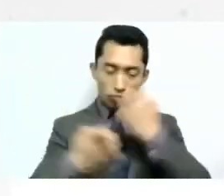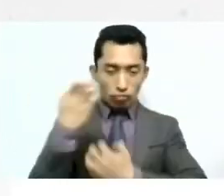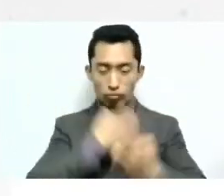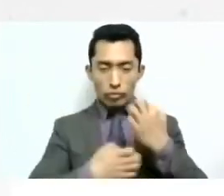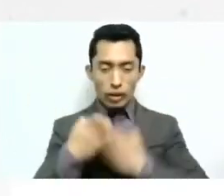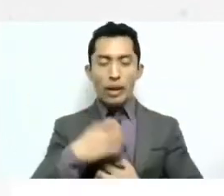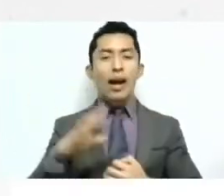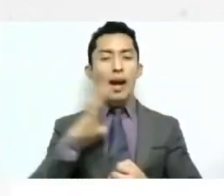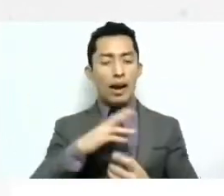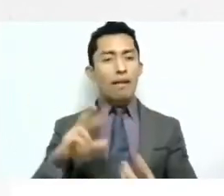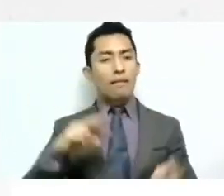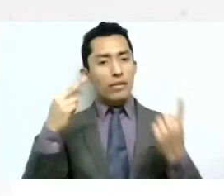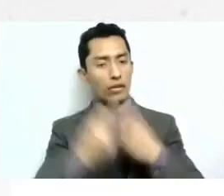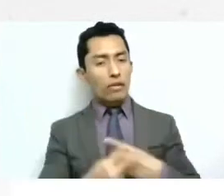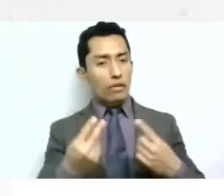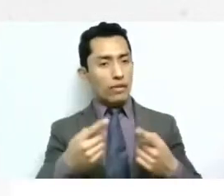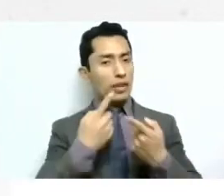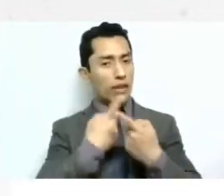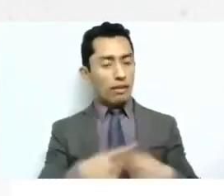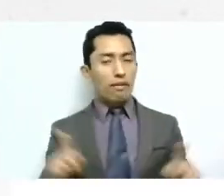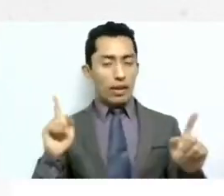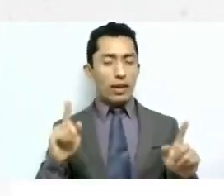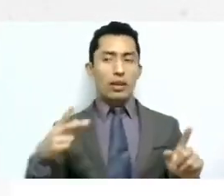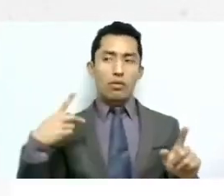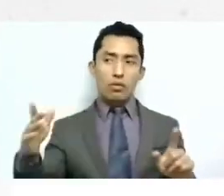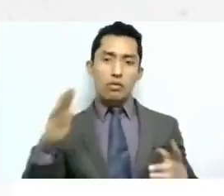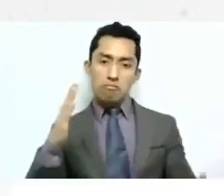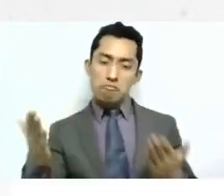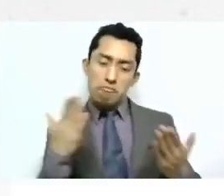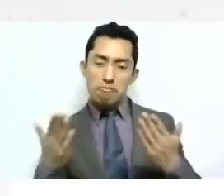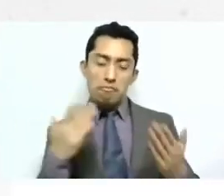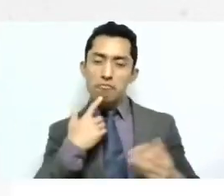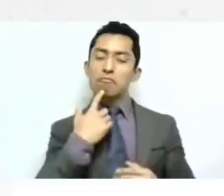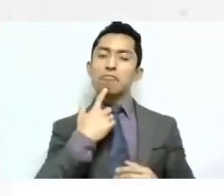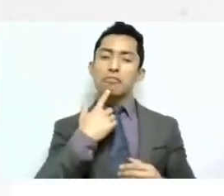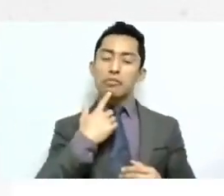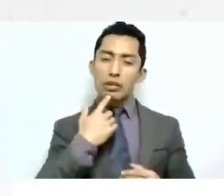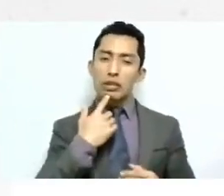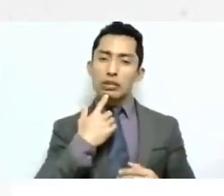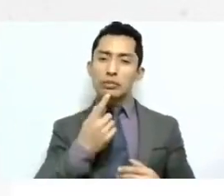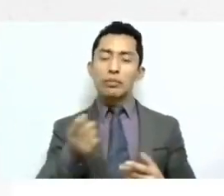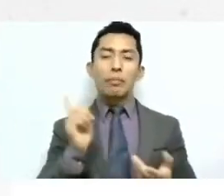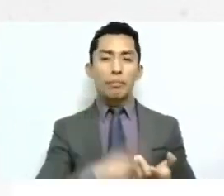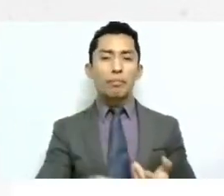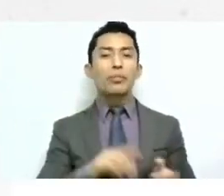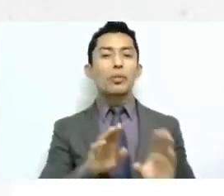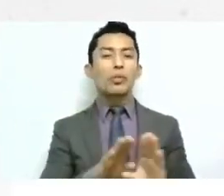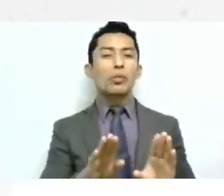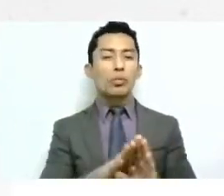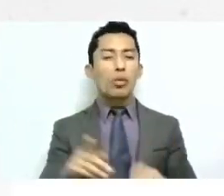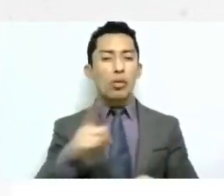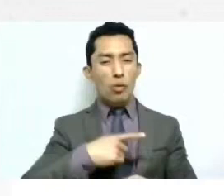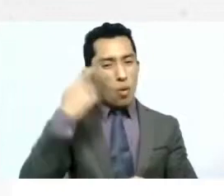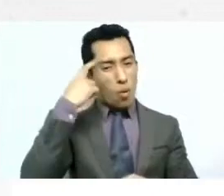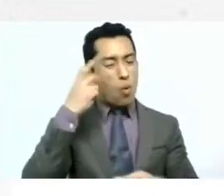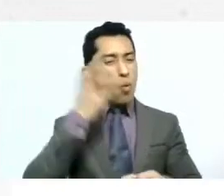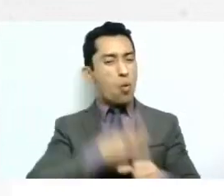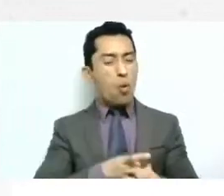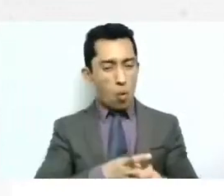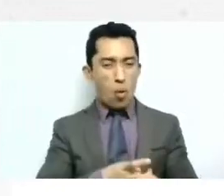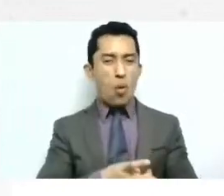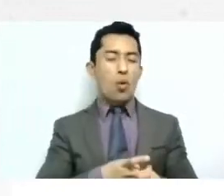una visión diferente ya no verlo tan tan acartonado tan este tan